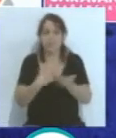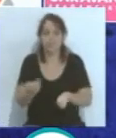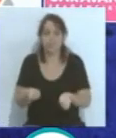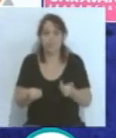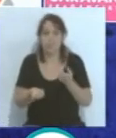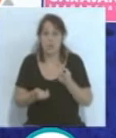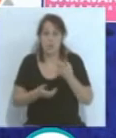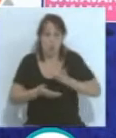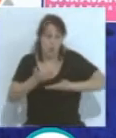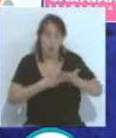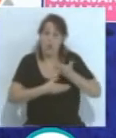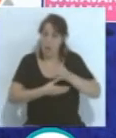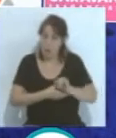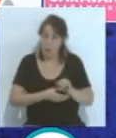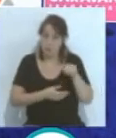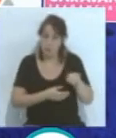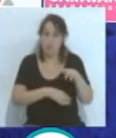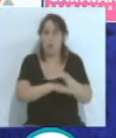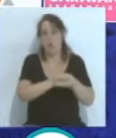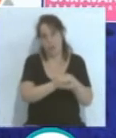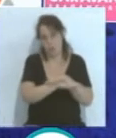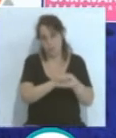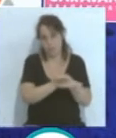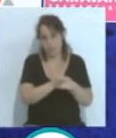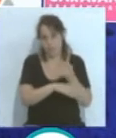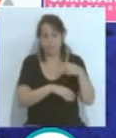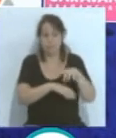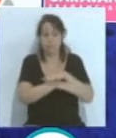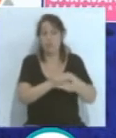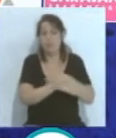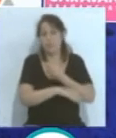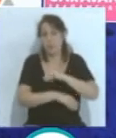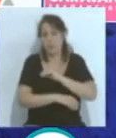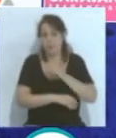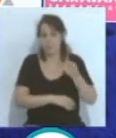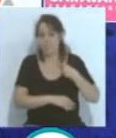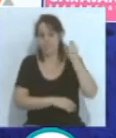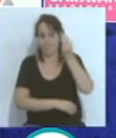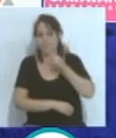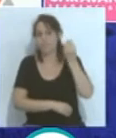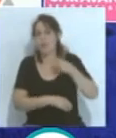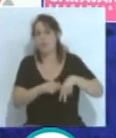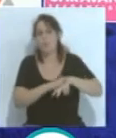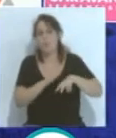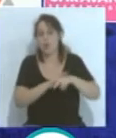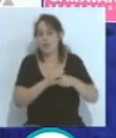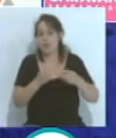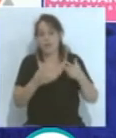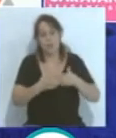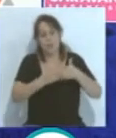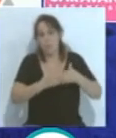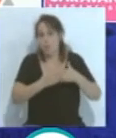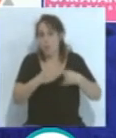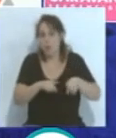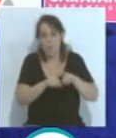ha tenido un gran colaborador, que ha sido el Gobierno. El Gobierno español ha considerado que el fútbol era el motor, que tenía que mover